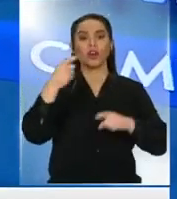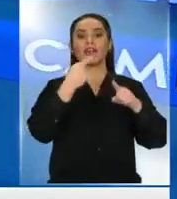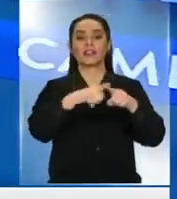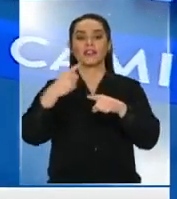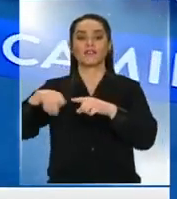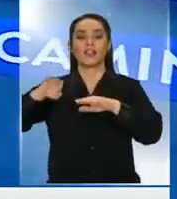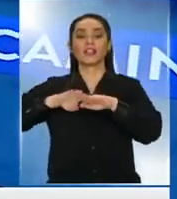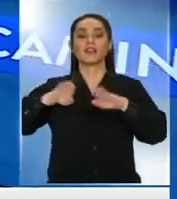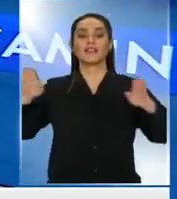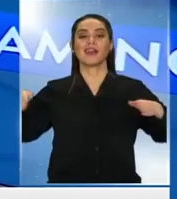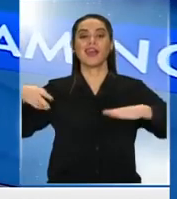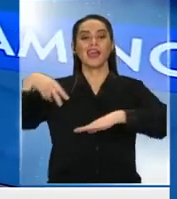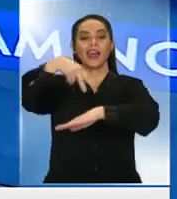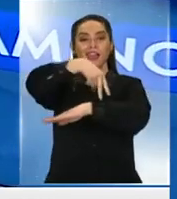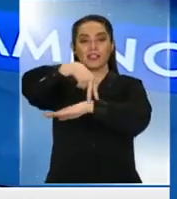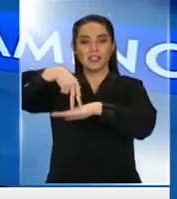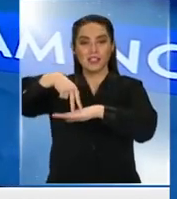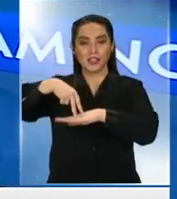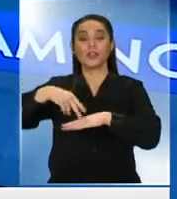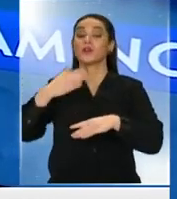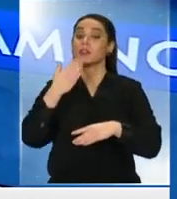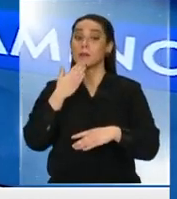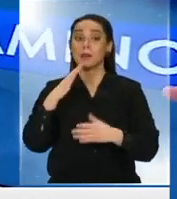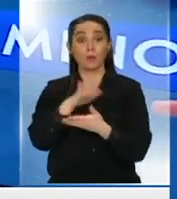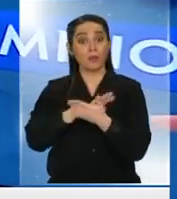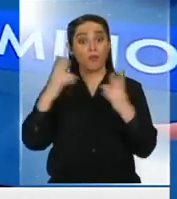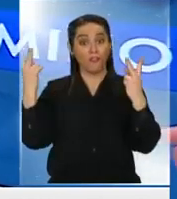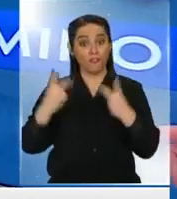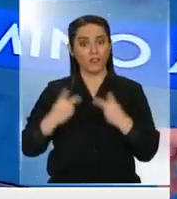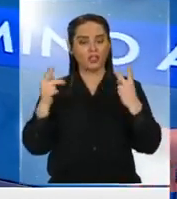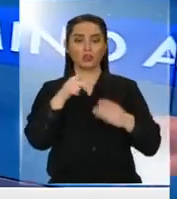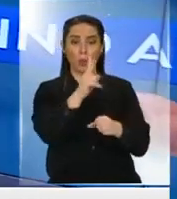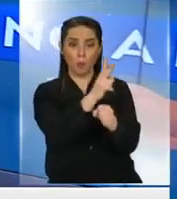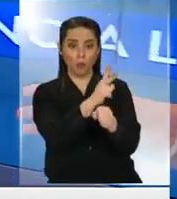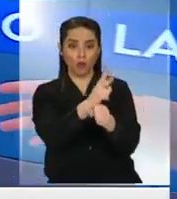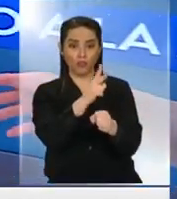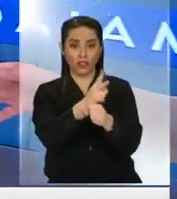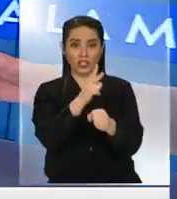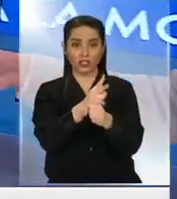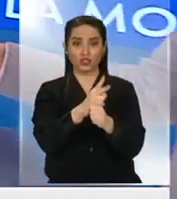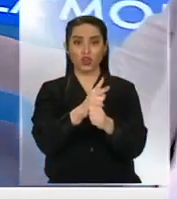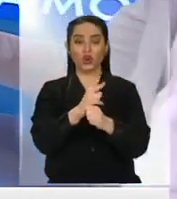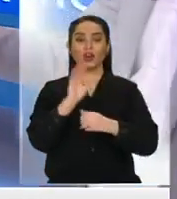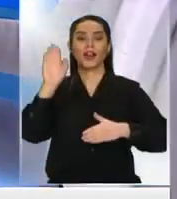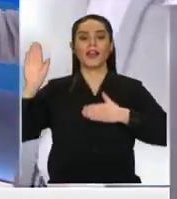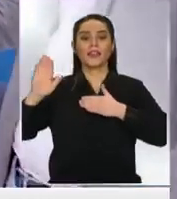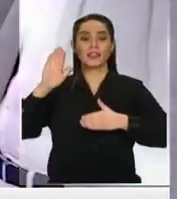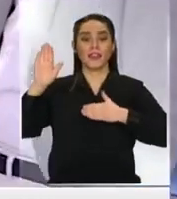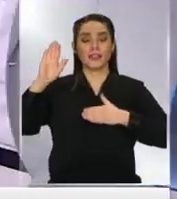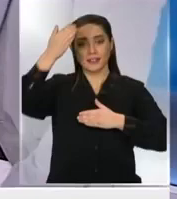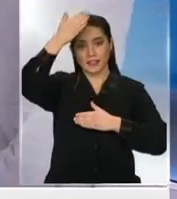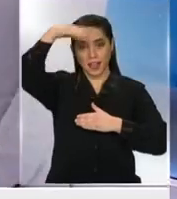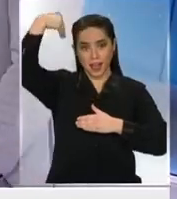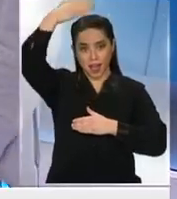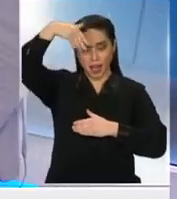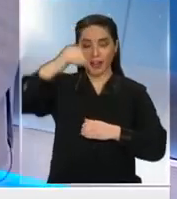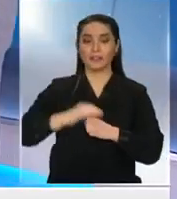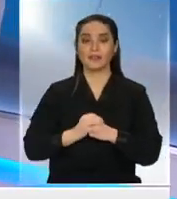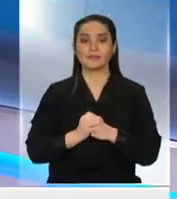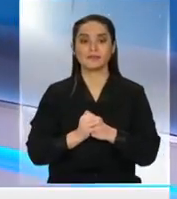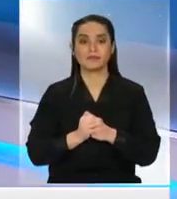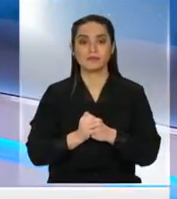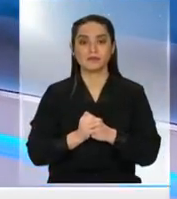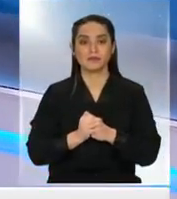escenarios, incluyendo el Festival de Iña. O sea, ¿podemos decir que eres profesor de danza árabe? Fui profesor de danza árabe,